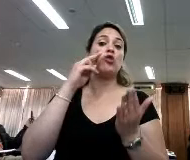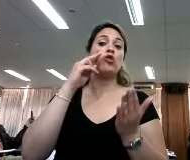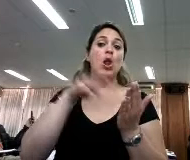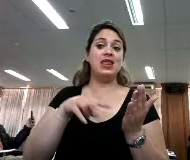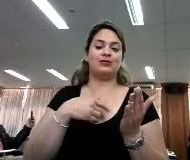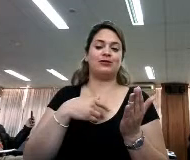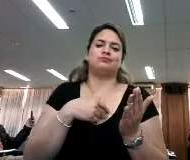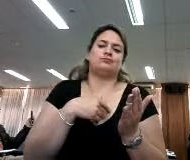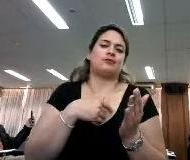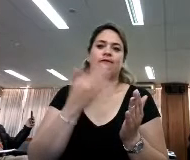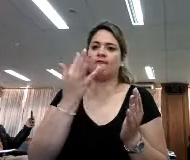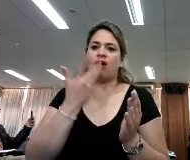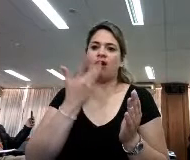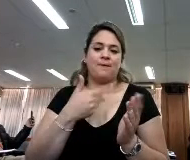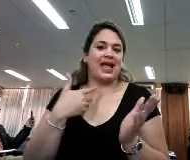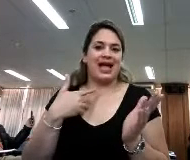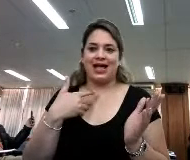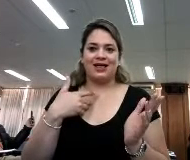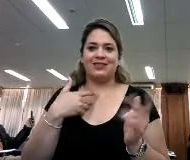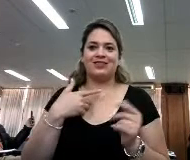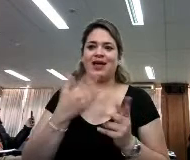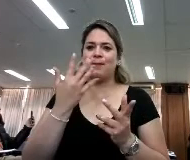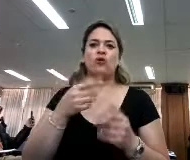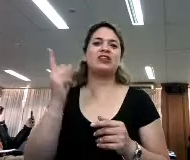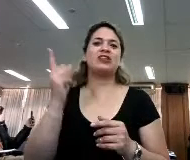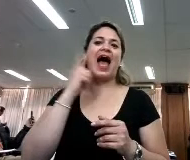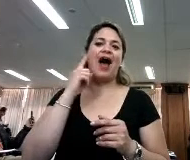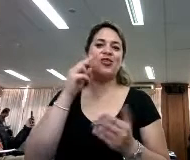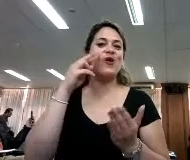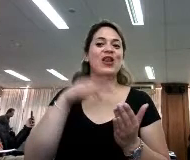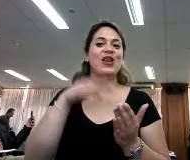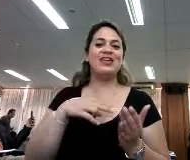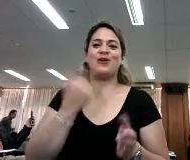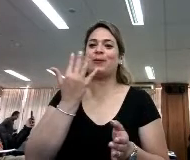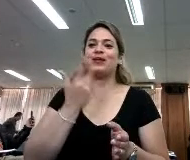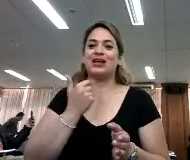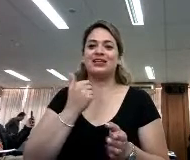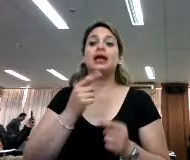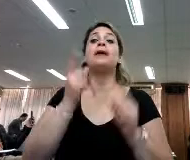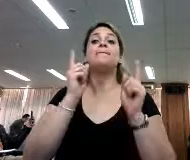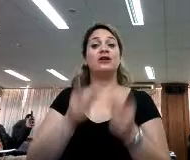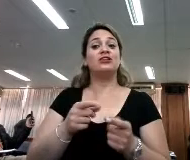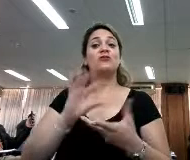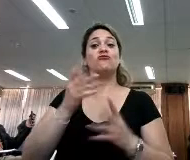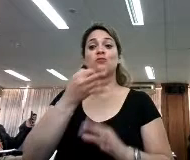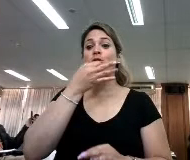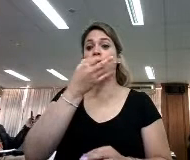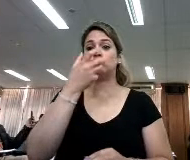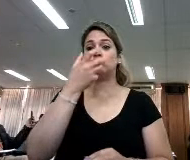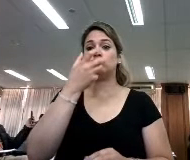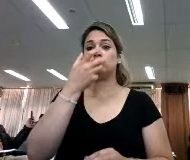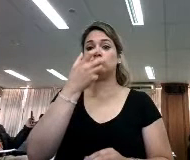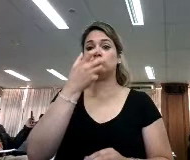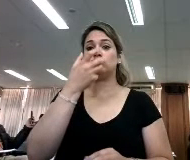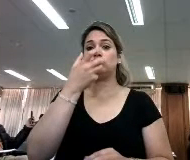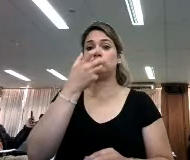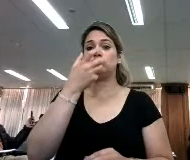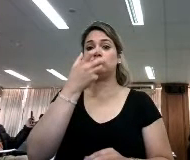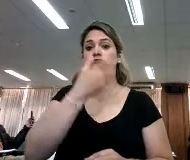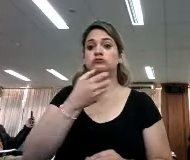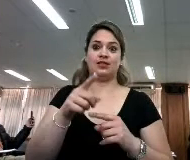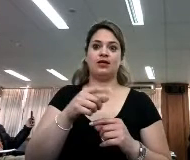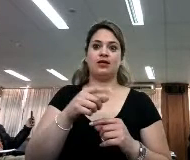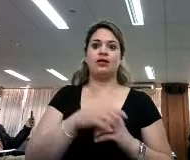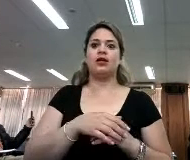mucho, yo soy una lectora muy intensiva de audiolibros, pero también tenemos otro tipo de oralidad que también tiene que ver con la lectura, ¿qué pasa con los